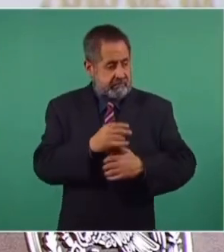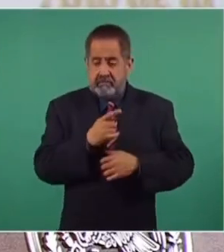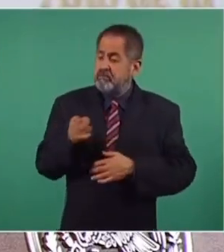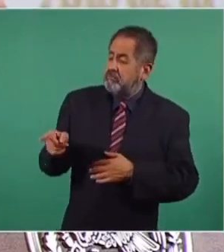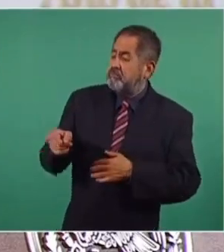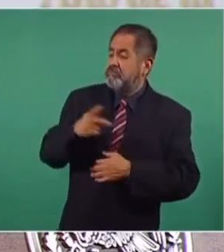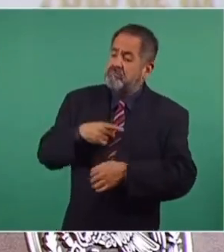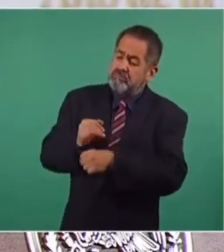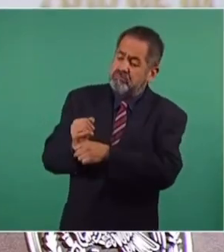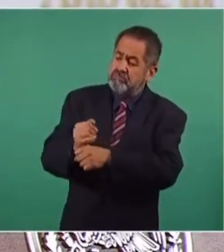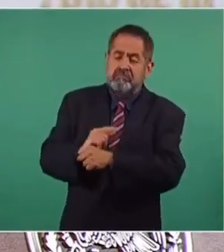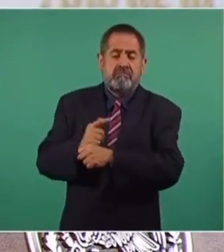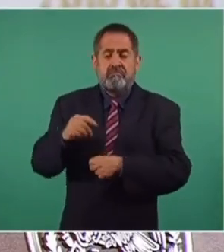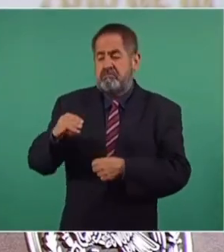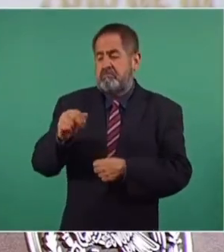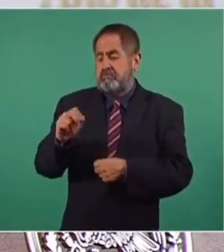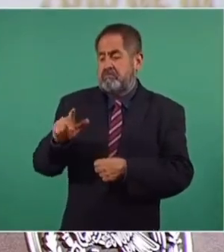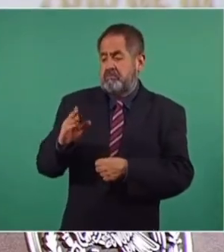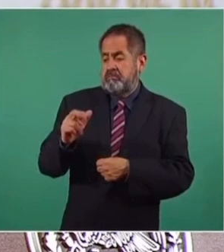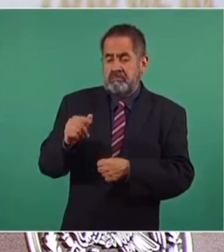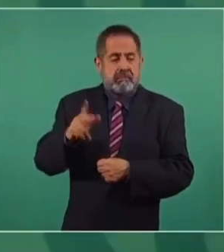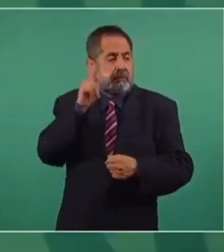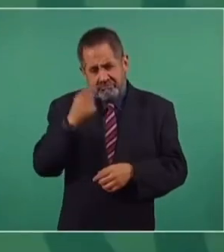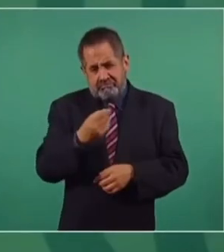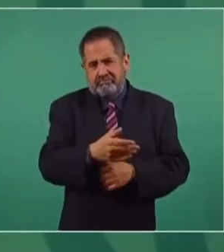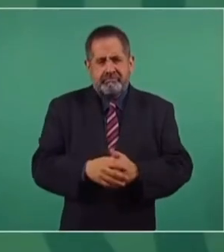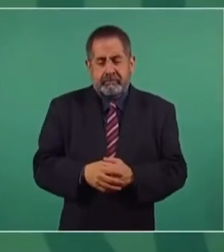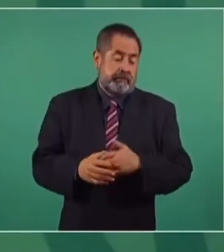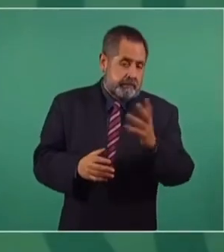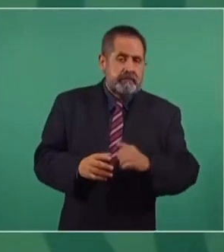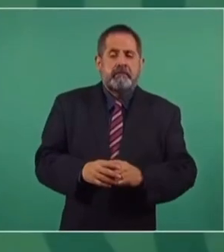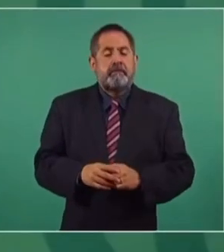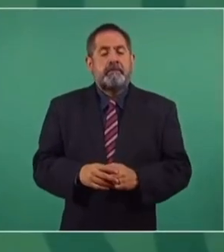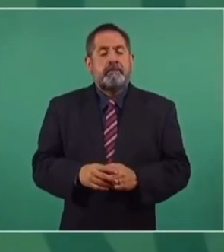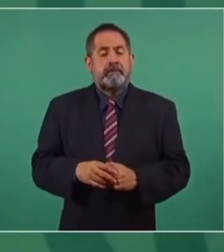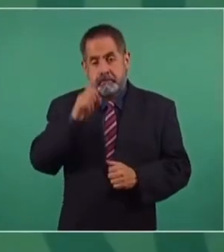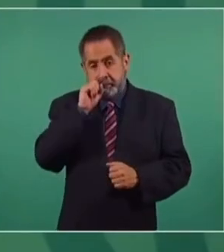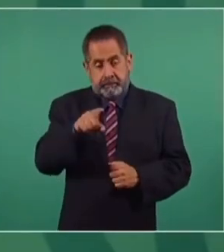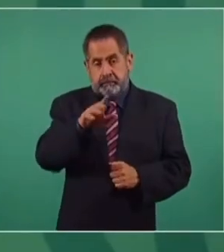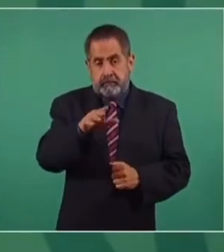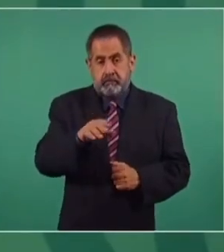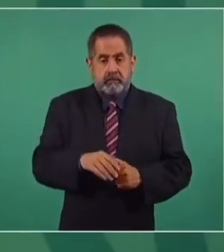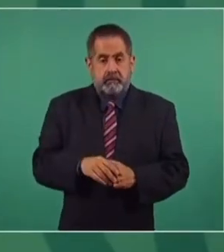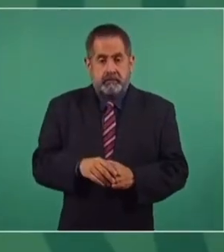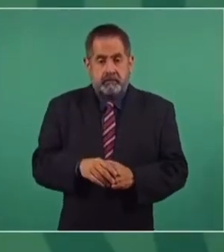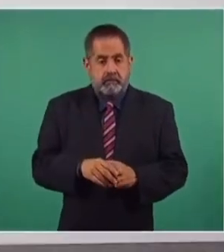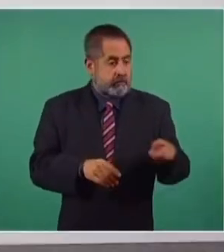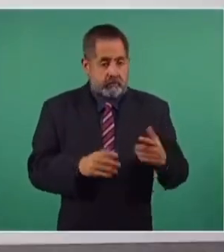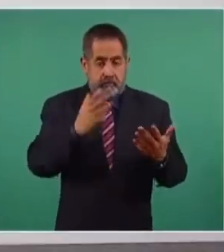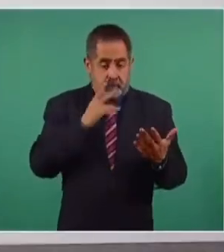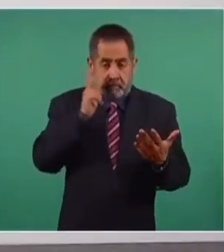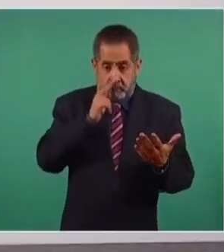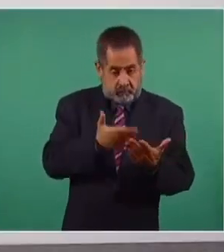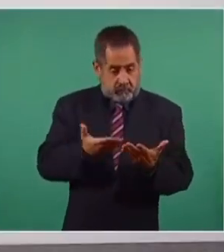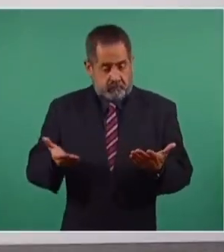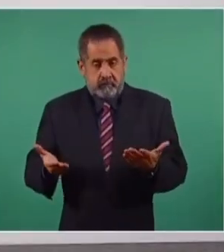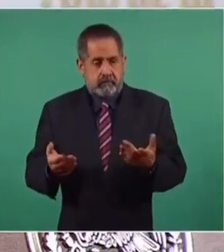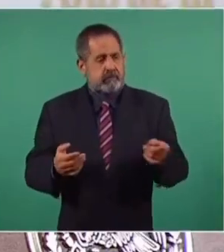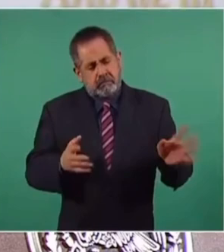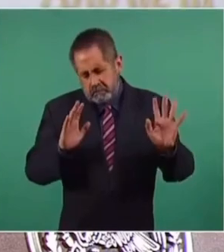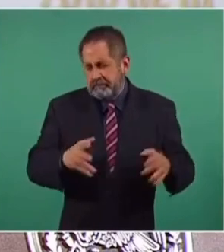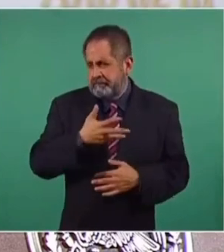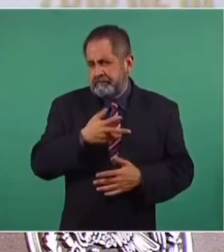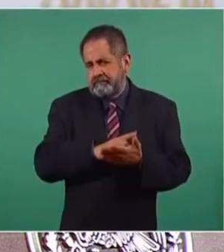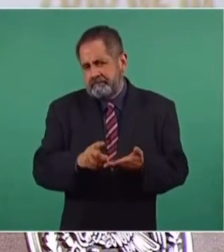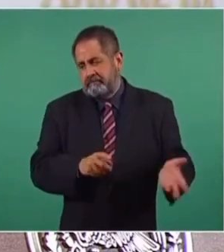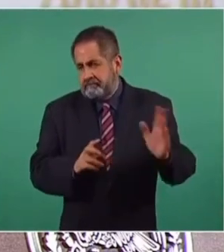investigue al licenciado Bartlett, pues que presente las pruebas. Además, y también, aunque no se tengan las pruebas, se tiene el derecho